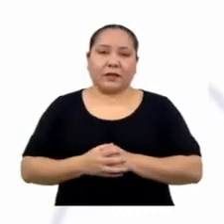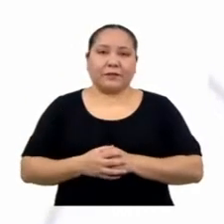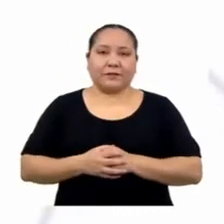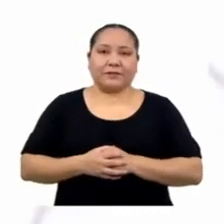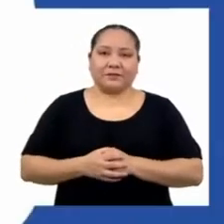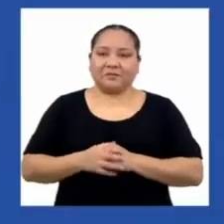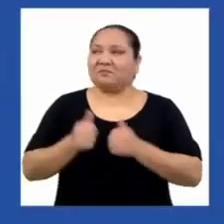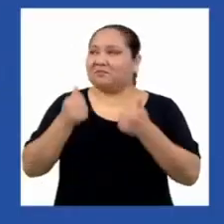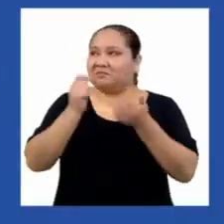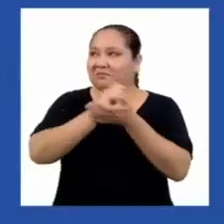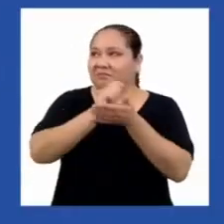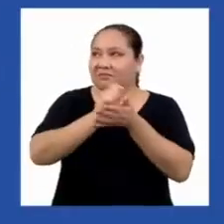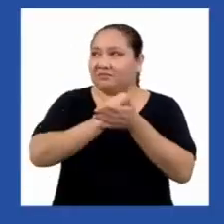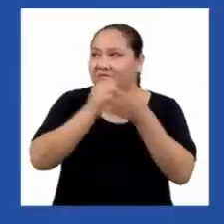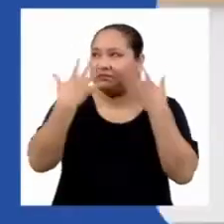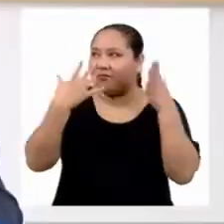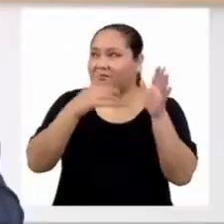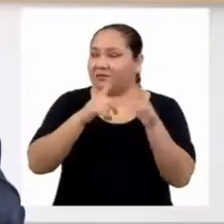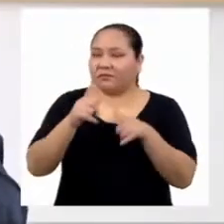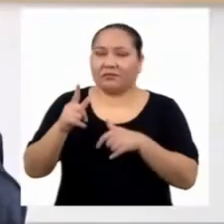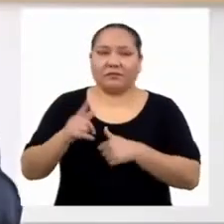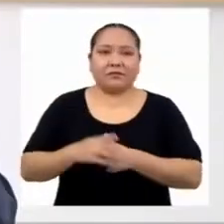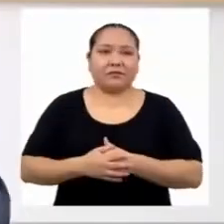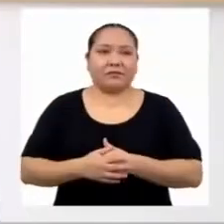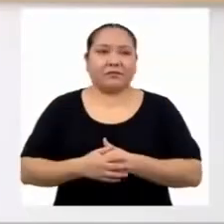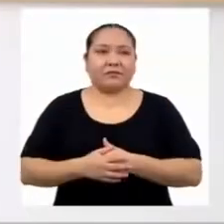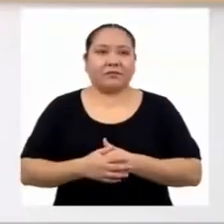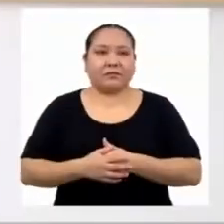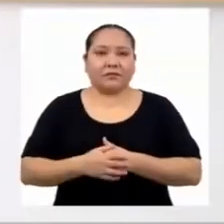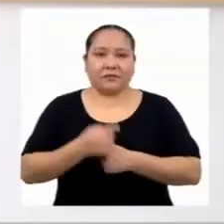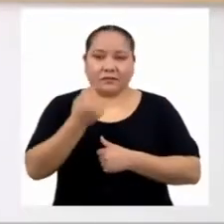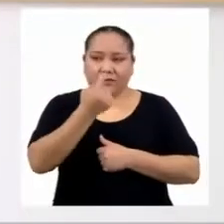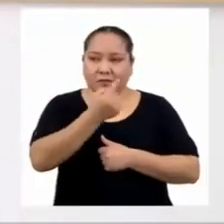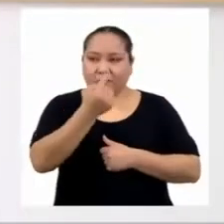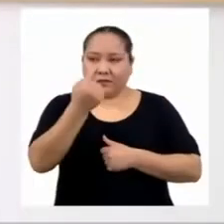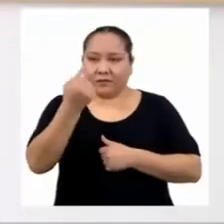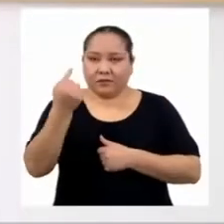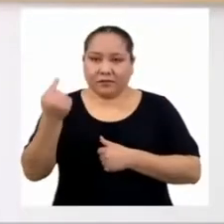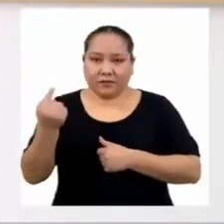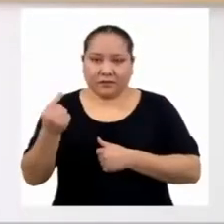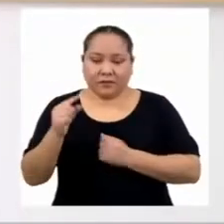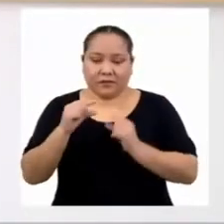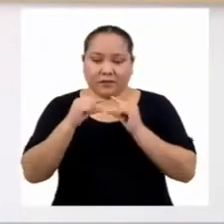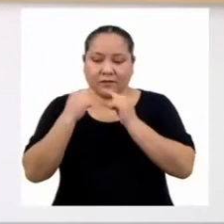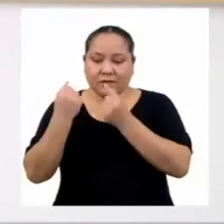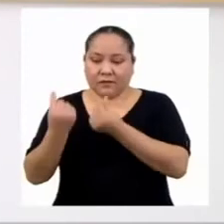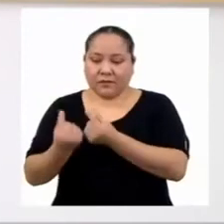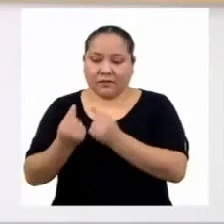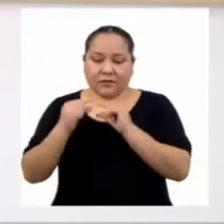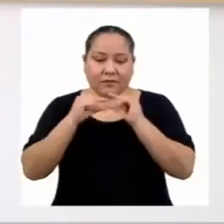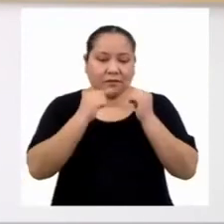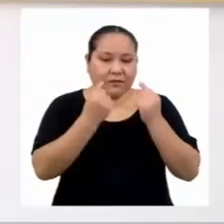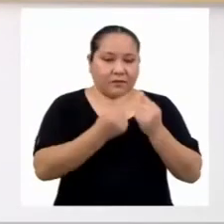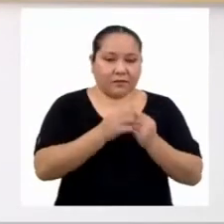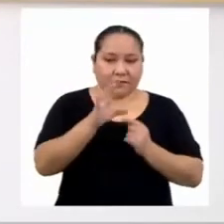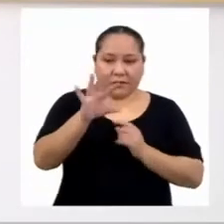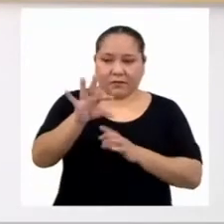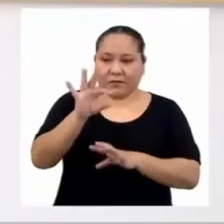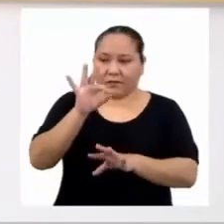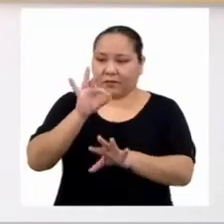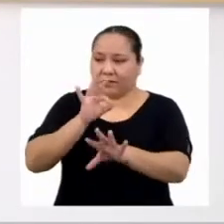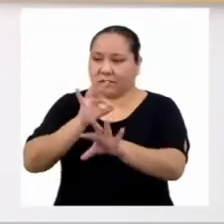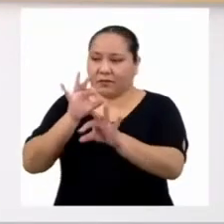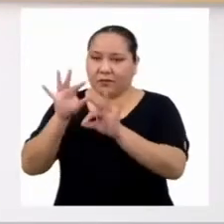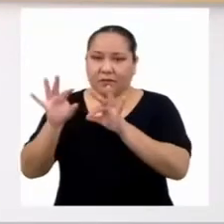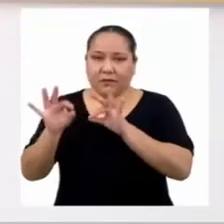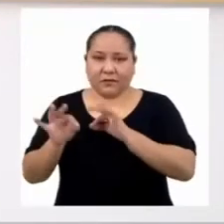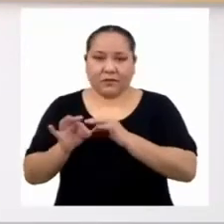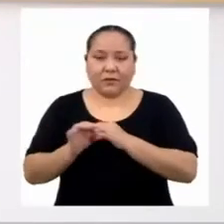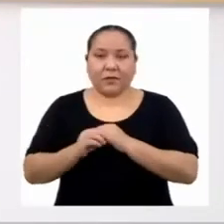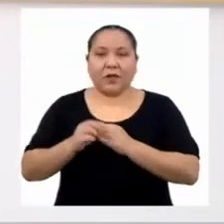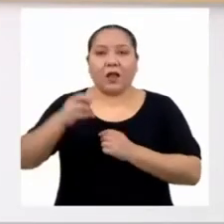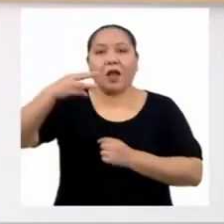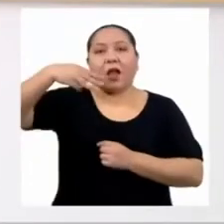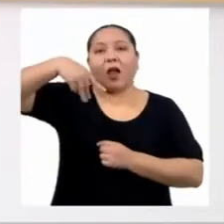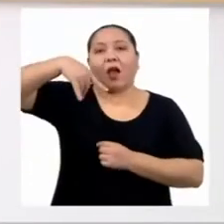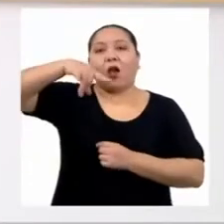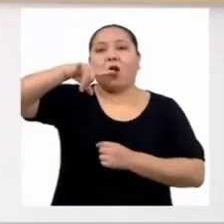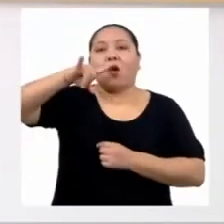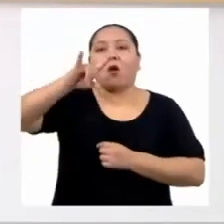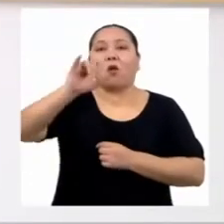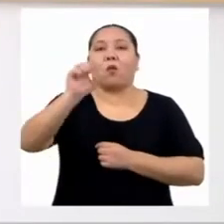Anotado. Cada grado de estudios es un grupo y hay que obtener la muestra proporcional de cada uno.